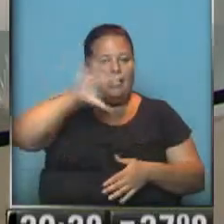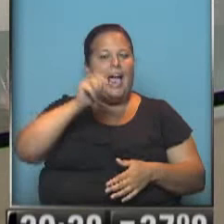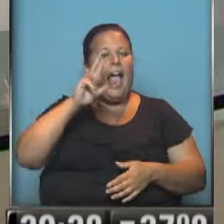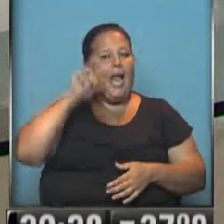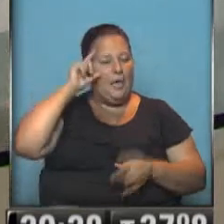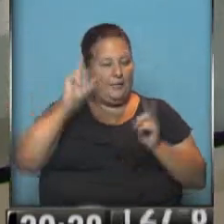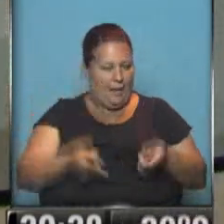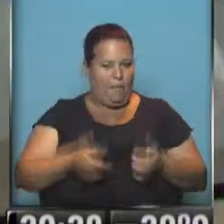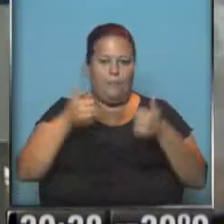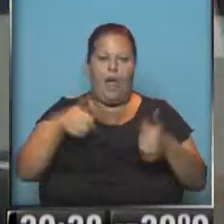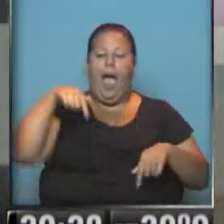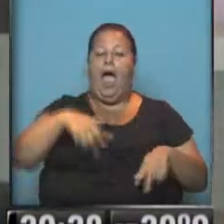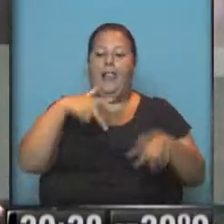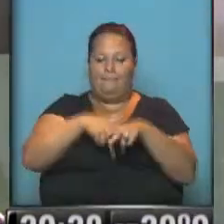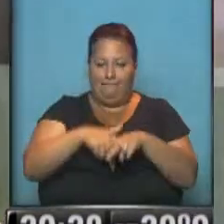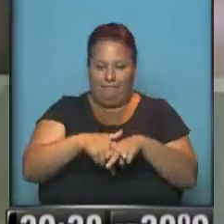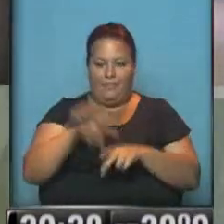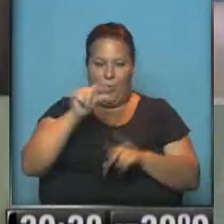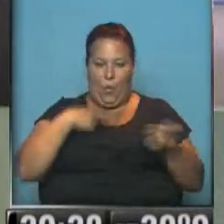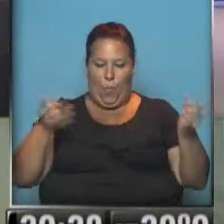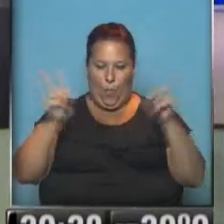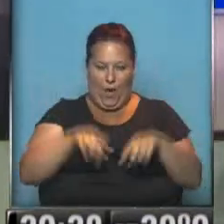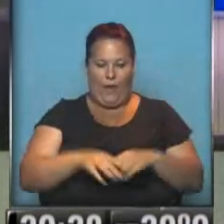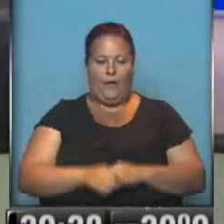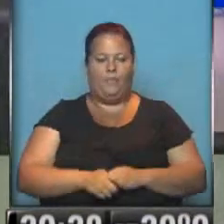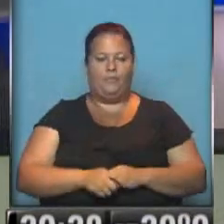Muy bien. Bueno, hacemos aquí una pausa. Volvemos enseguida.